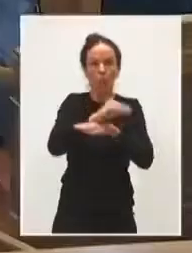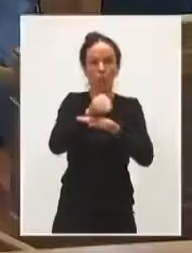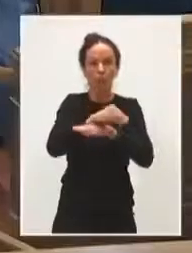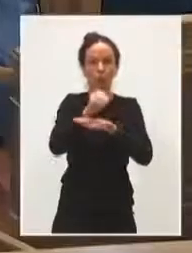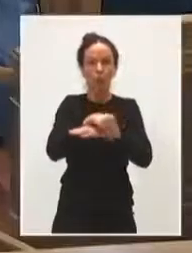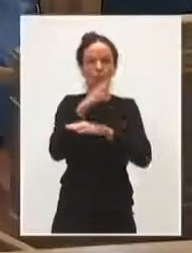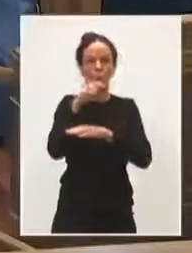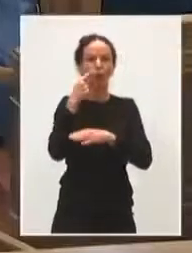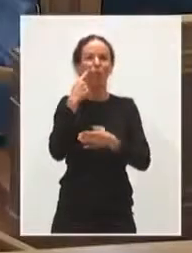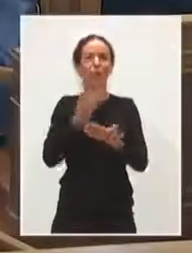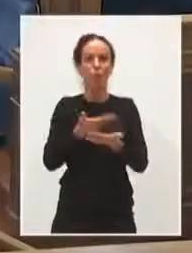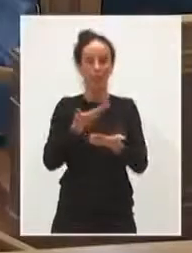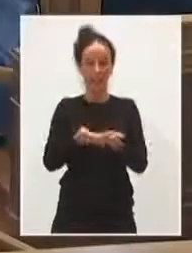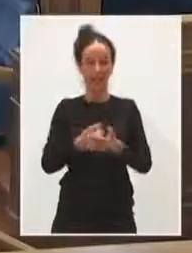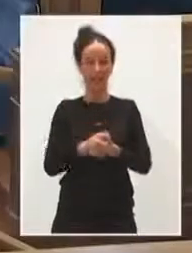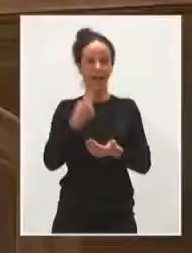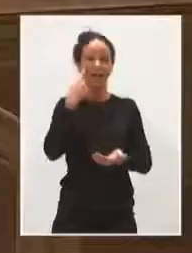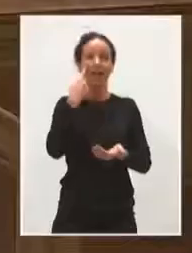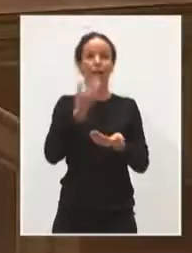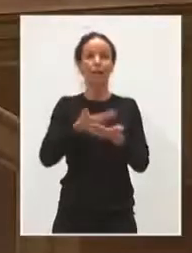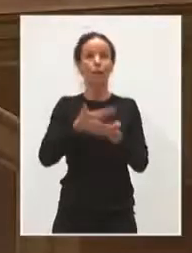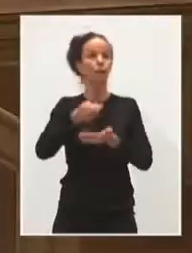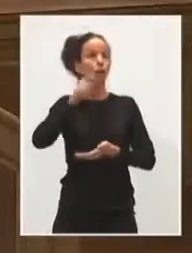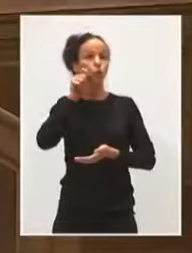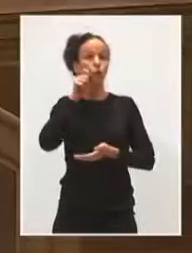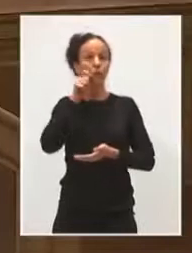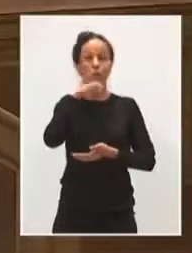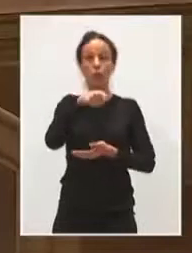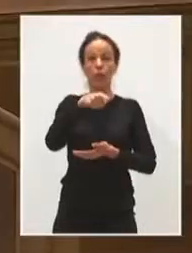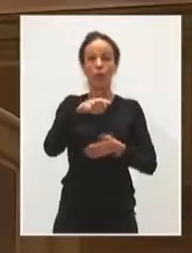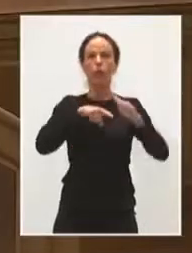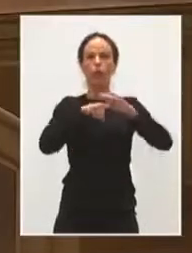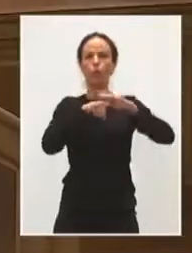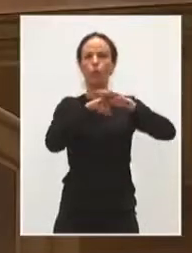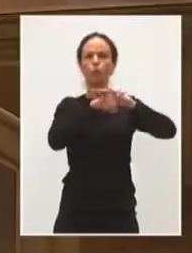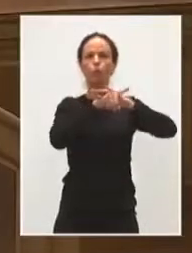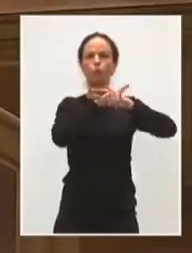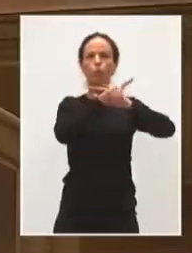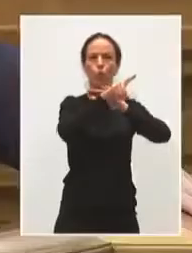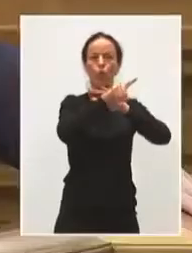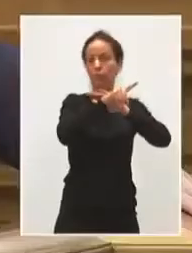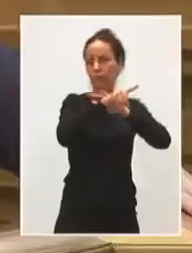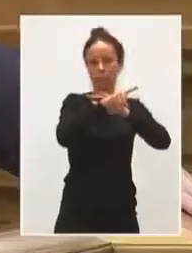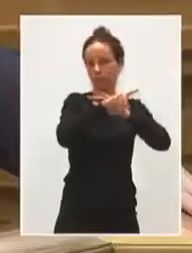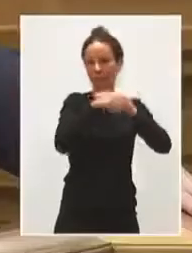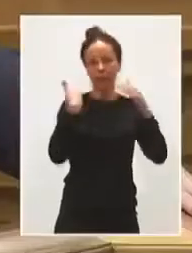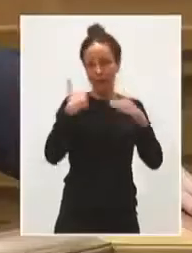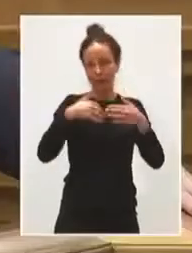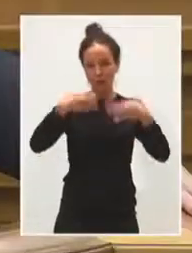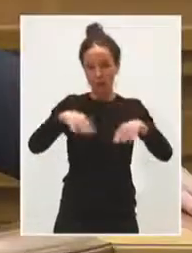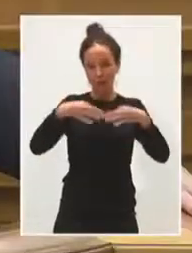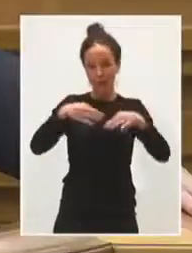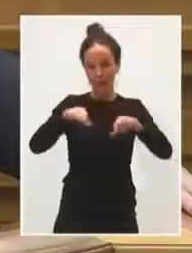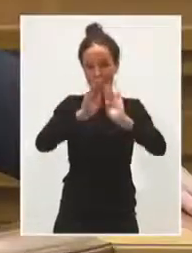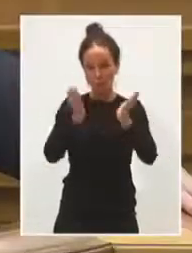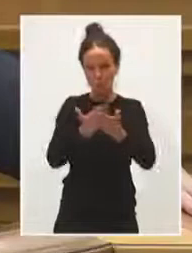qué punto ese turismo tendrá que ir creciendo y crecerá, no tengan ninguna duda. Cuando vuelva la movilidad en el mundo, nadie va a dejar de hacer turismo.